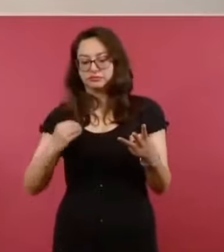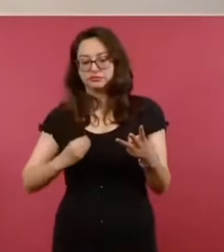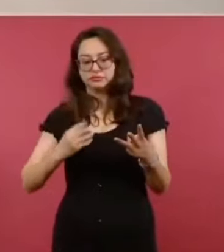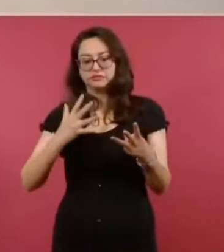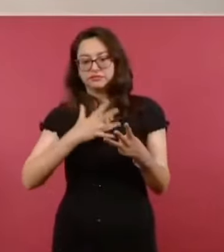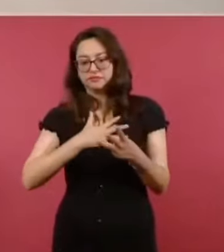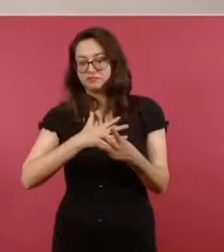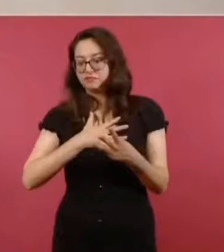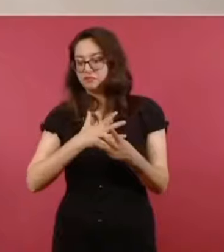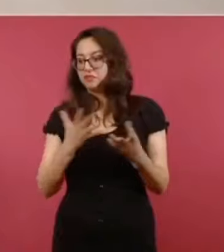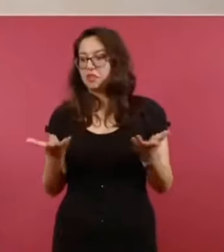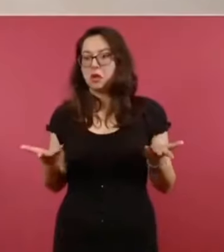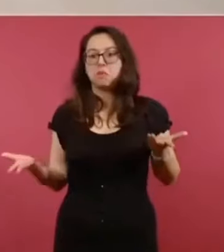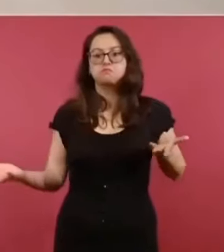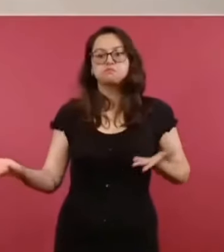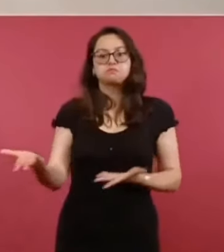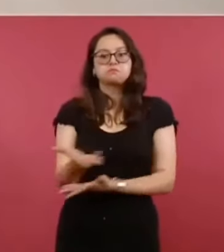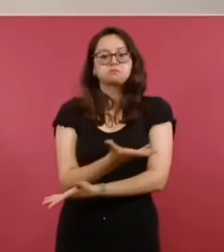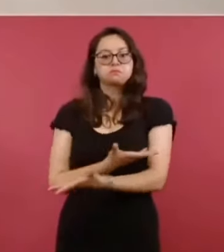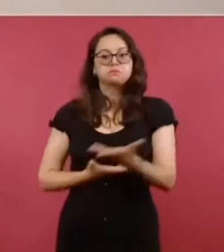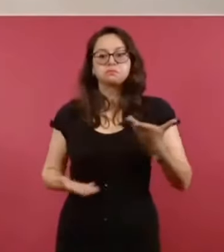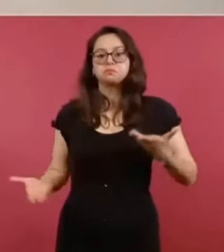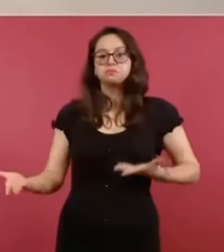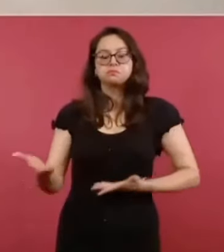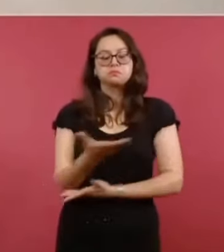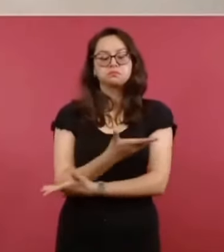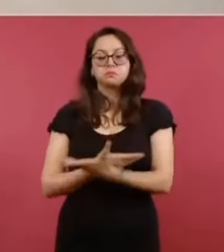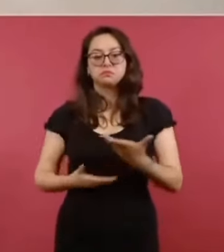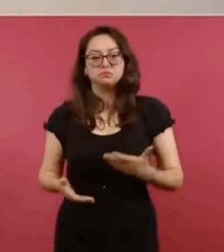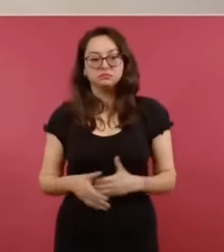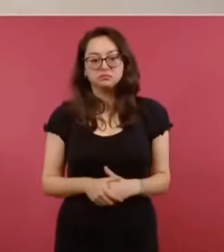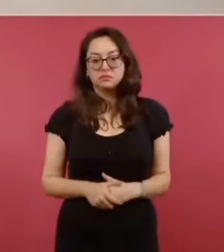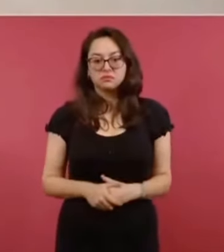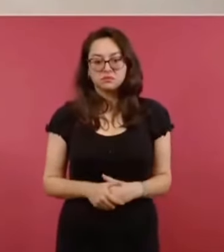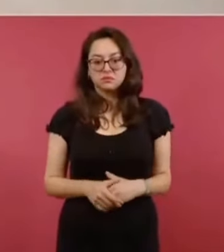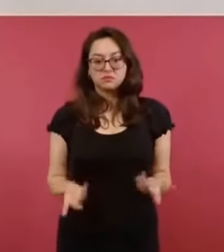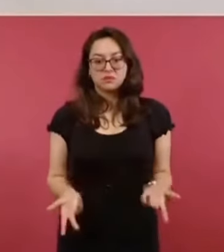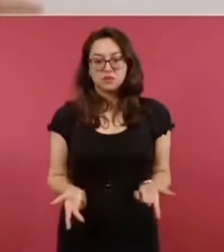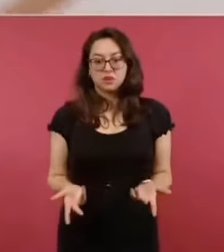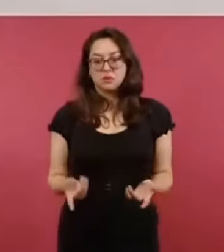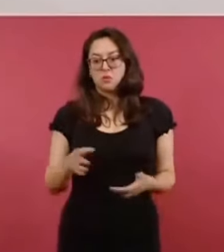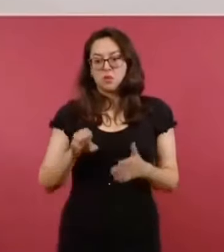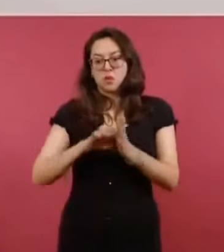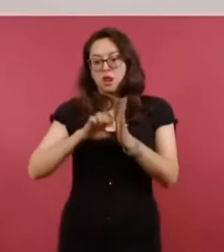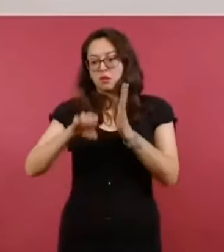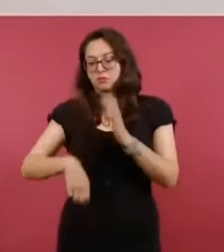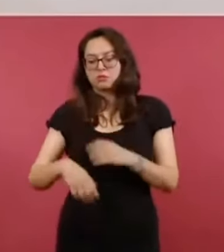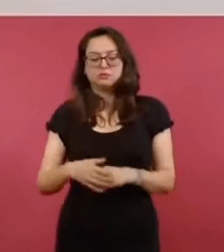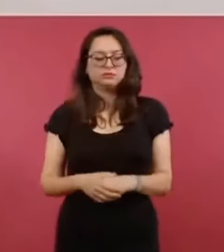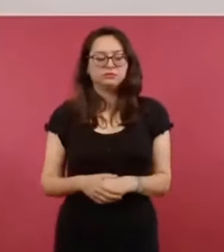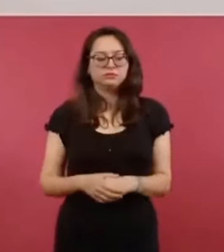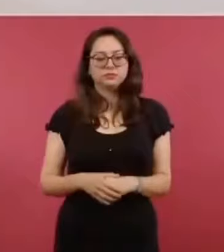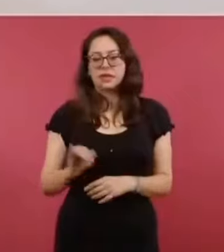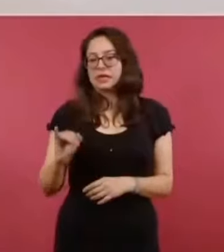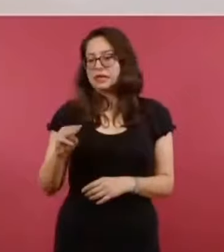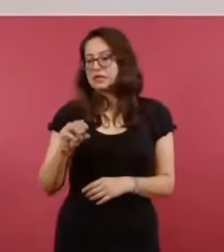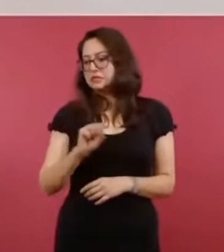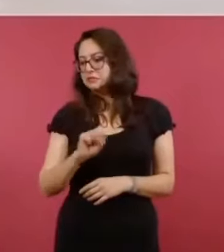el Seguro Ordinario, que se pueda utilizar esa medicina.